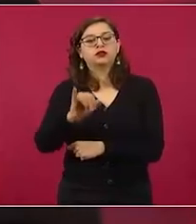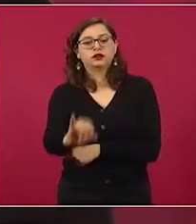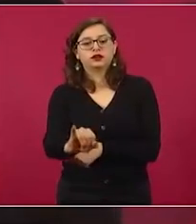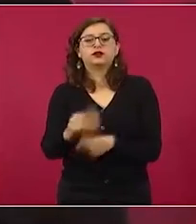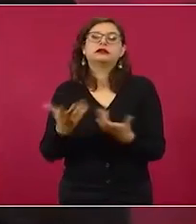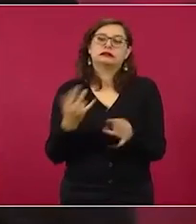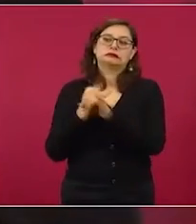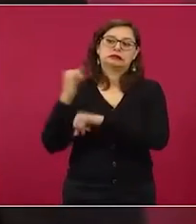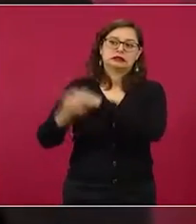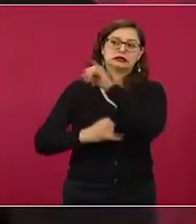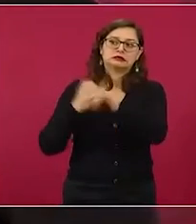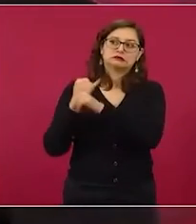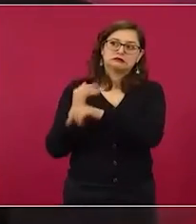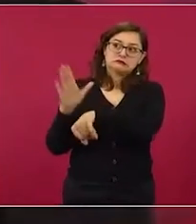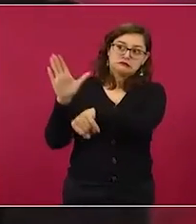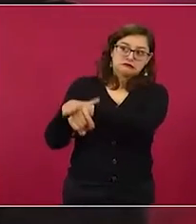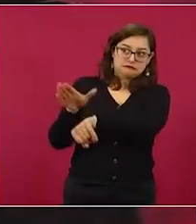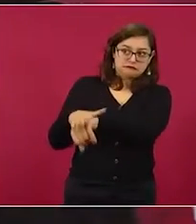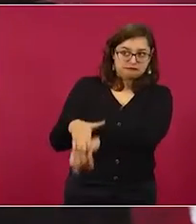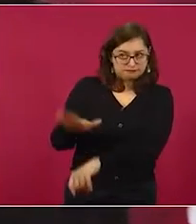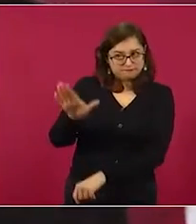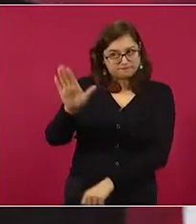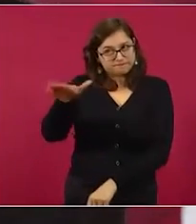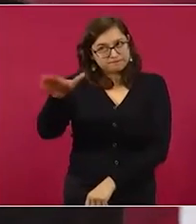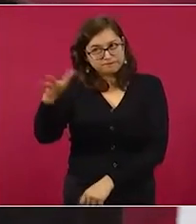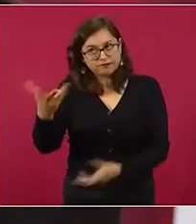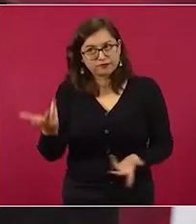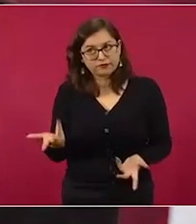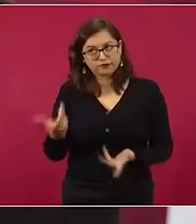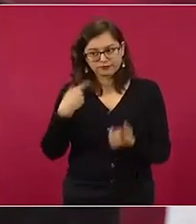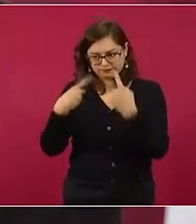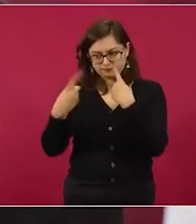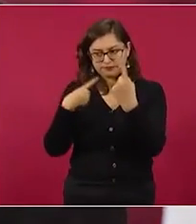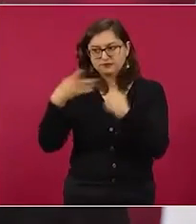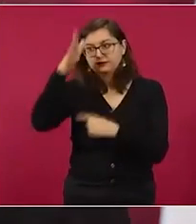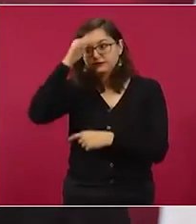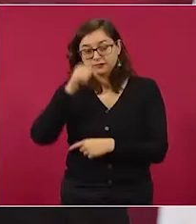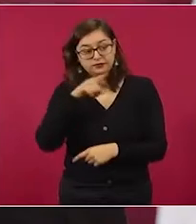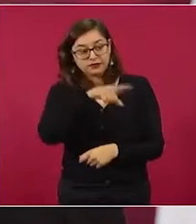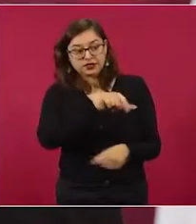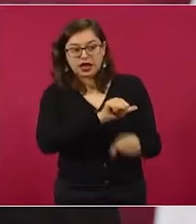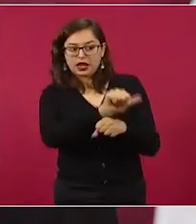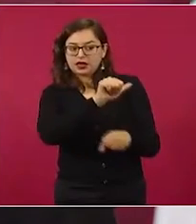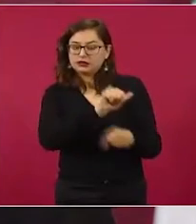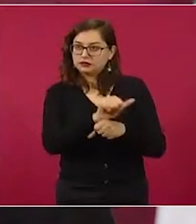Le den un trato justo a Argentina,